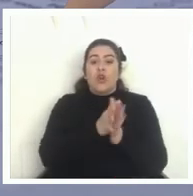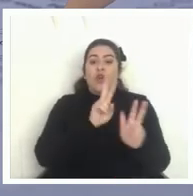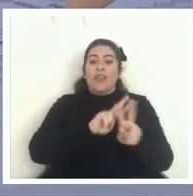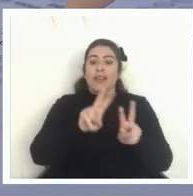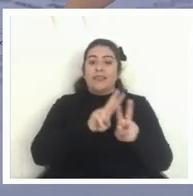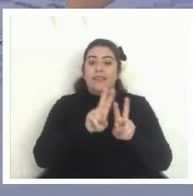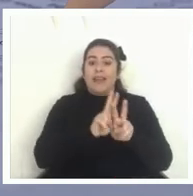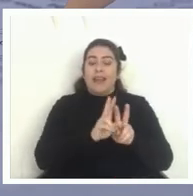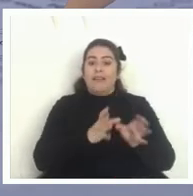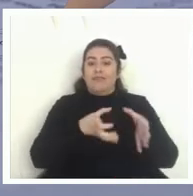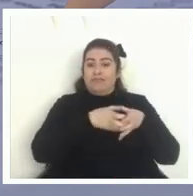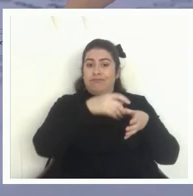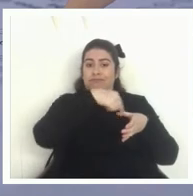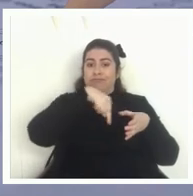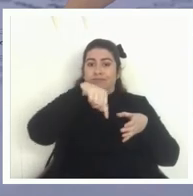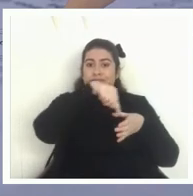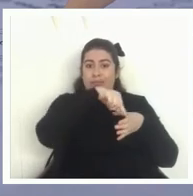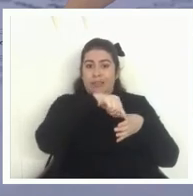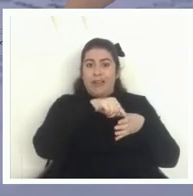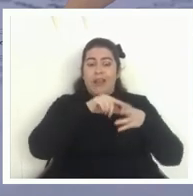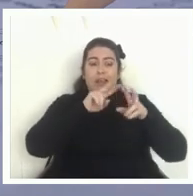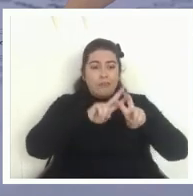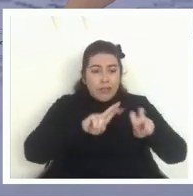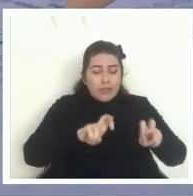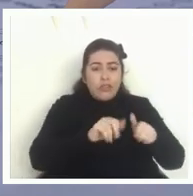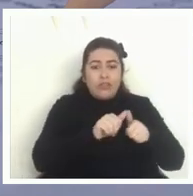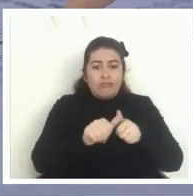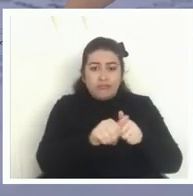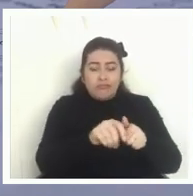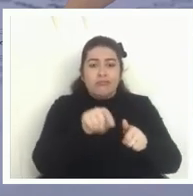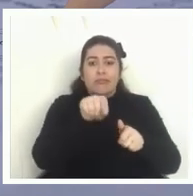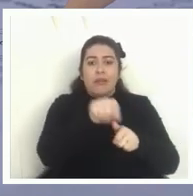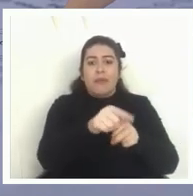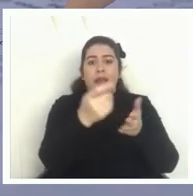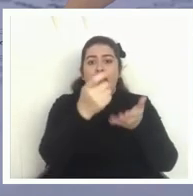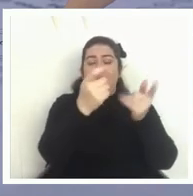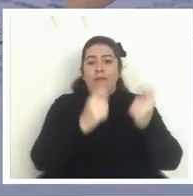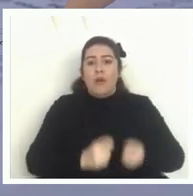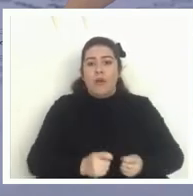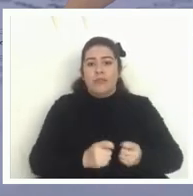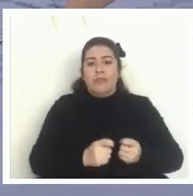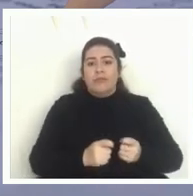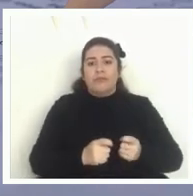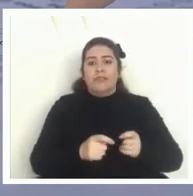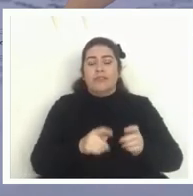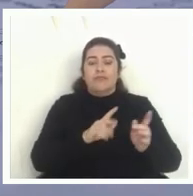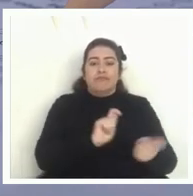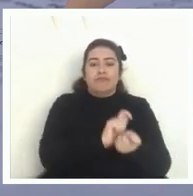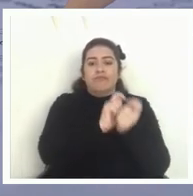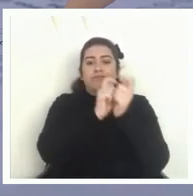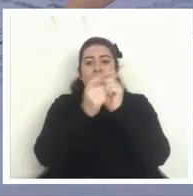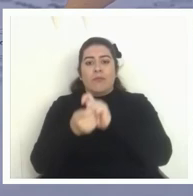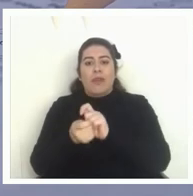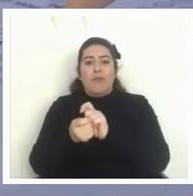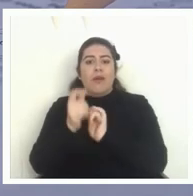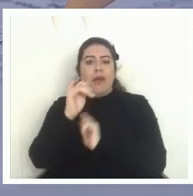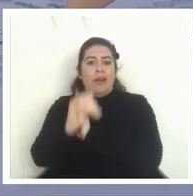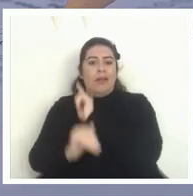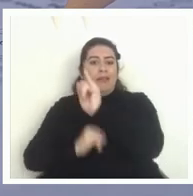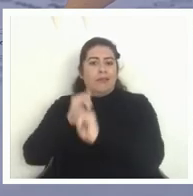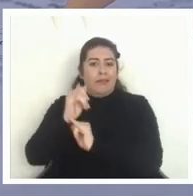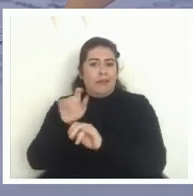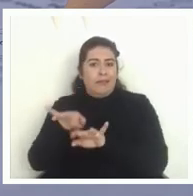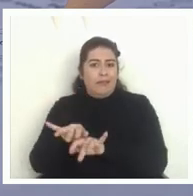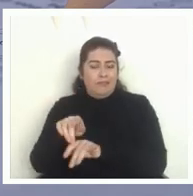las visitas las inspecciones como también la evaluación hacerla en un formato 100% digital y bueno